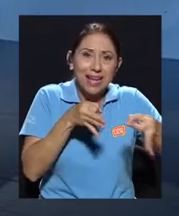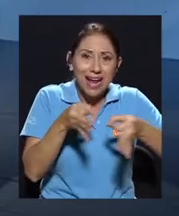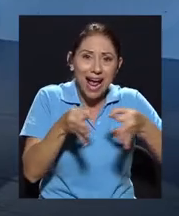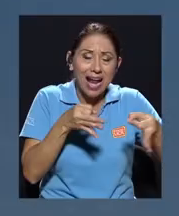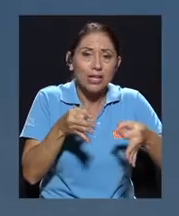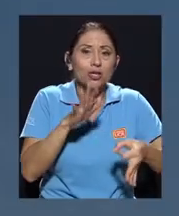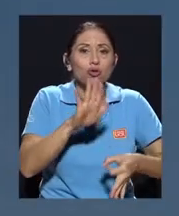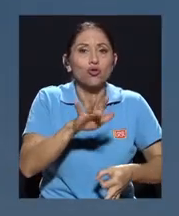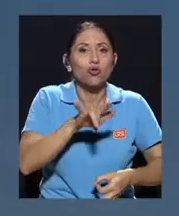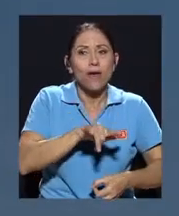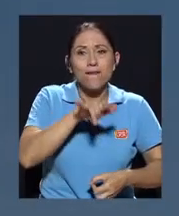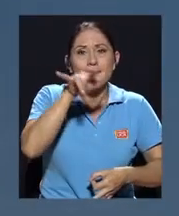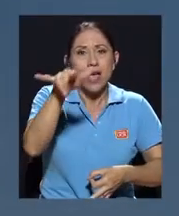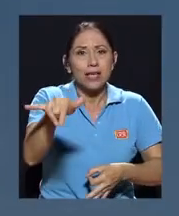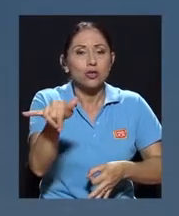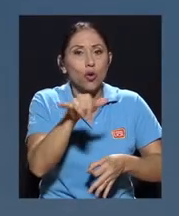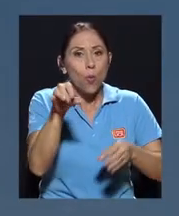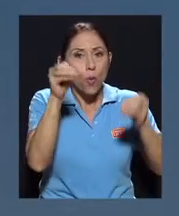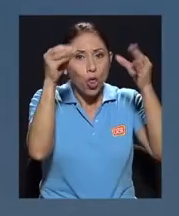como docente.